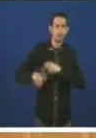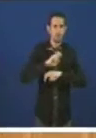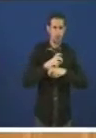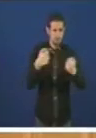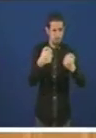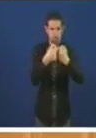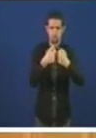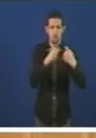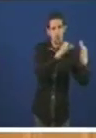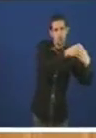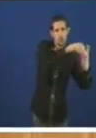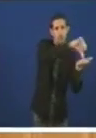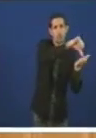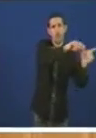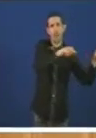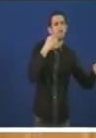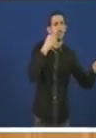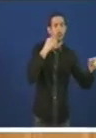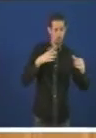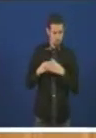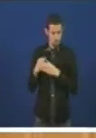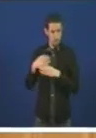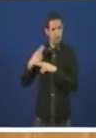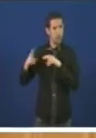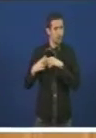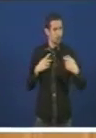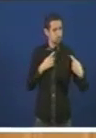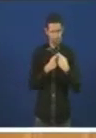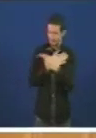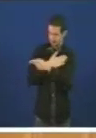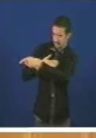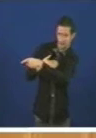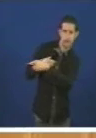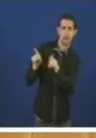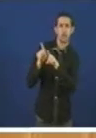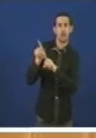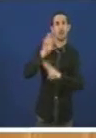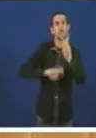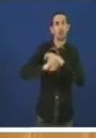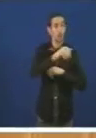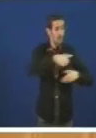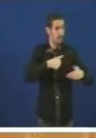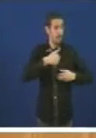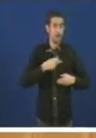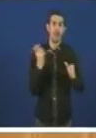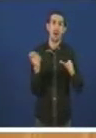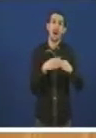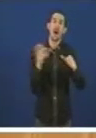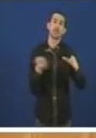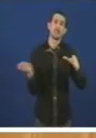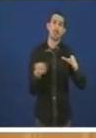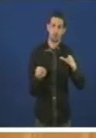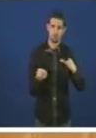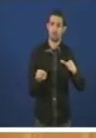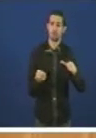tratando de romper a unanimidade que sería tan importante e relevante para as demandas dos asteliros terá vostede que explicar